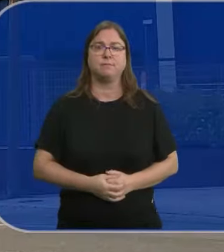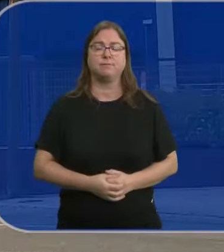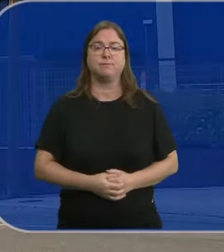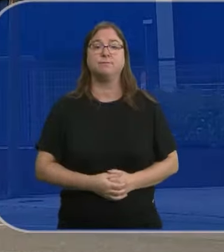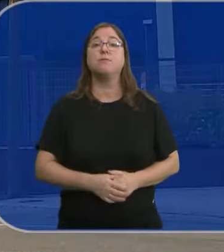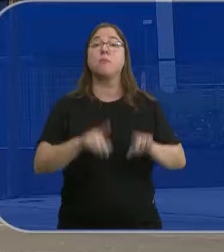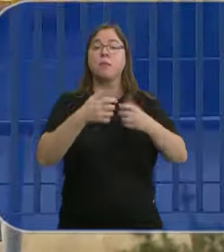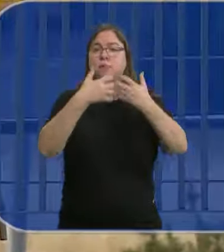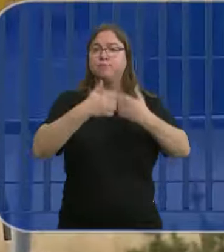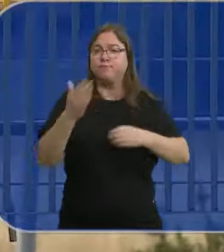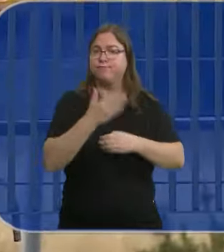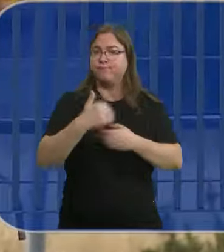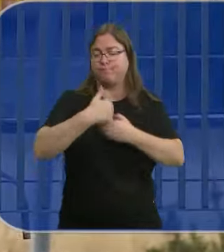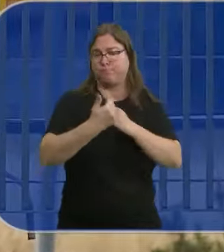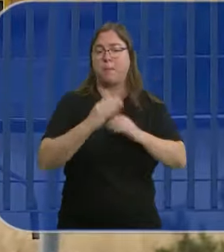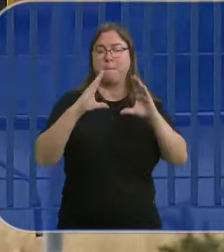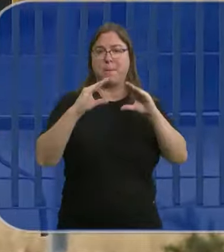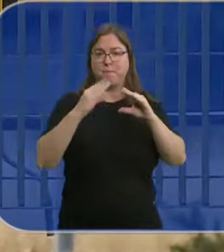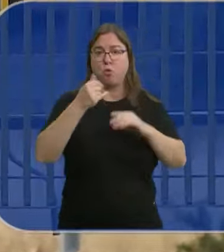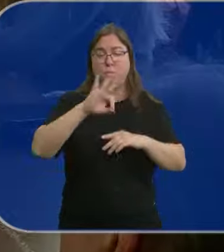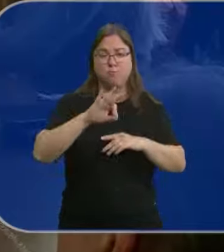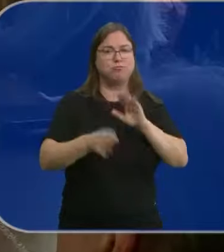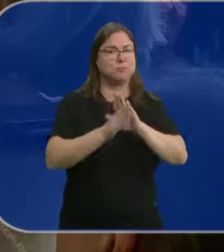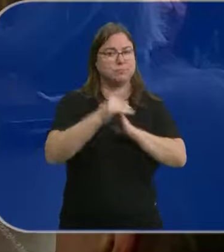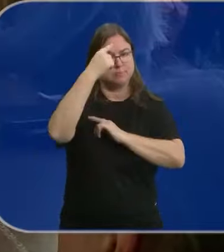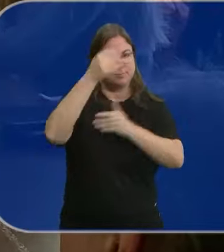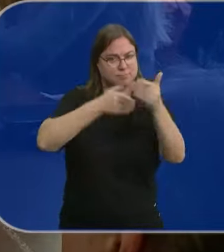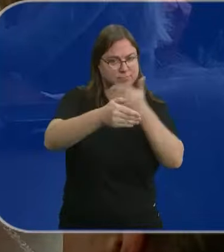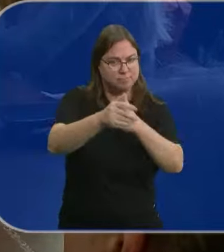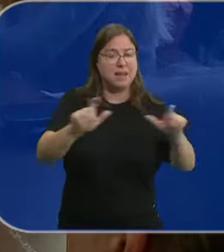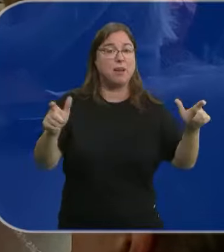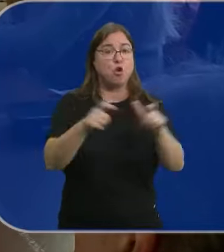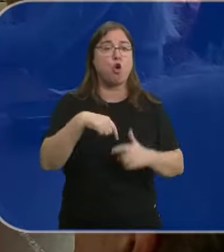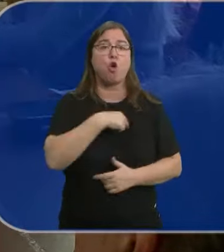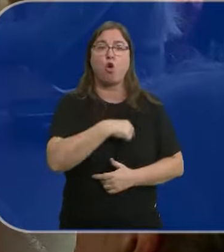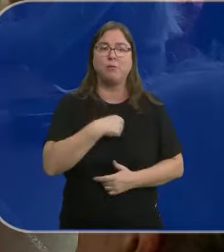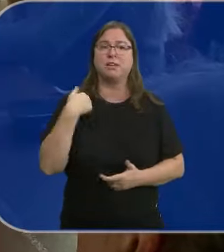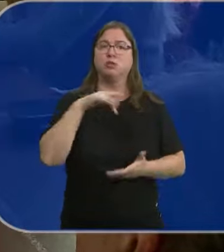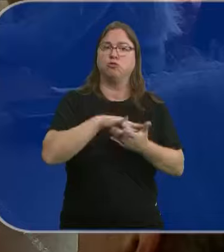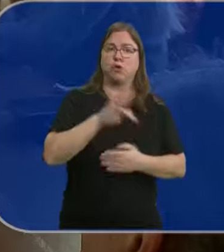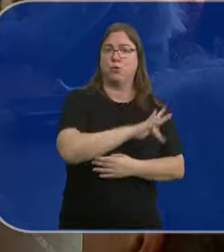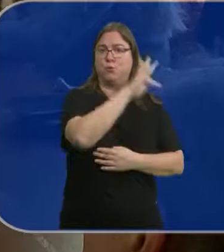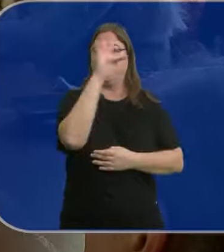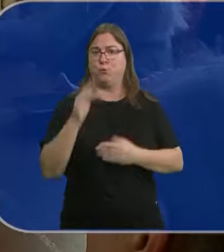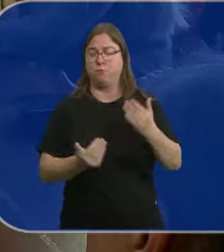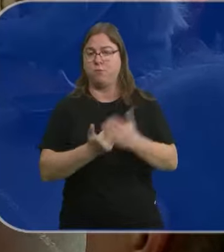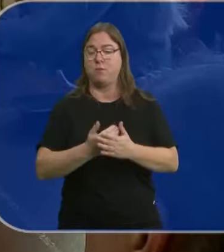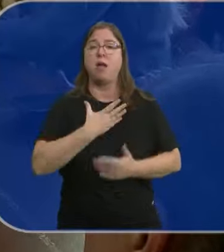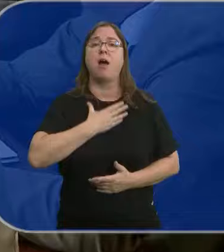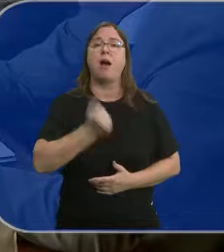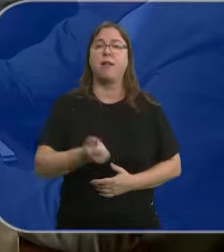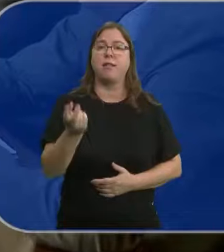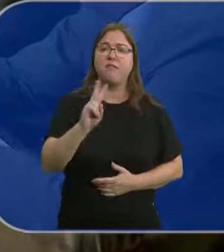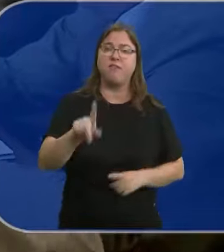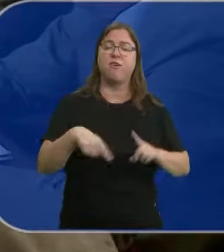La actividad en la planta de bimbo continúa con la mente puesta en las reuniones que el Comité de Empresa ha tenido a lo largo de la mañana. El alcalde de